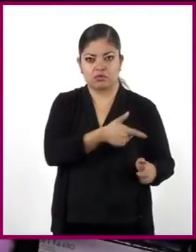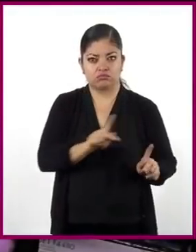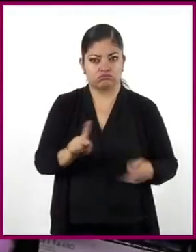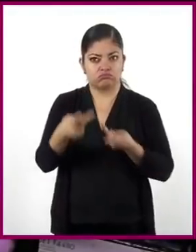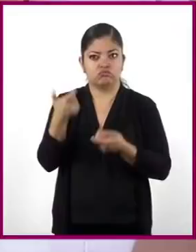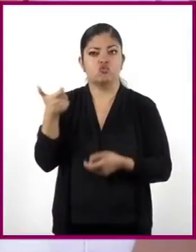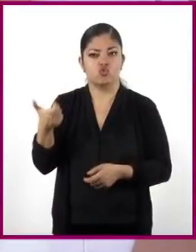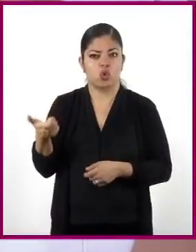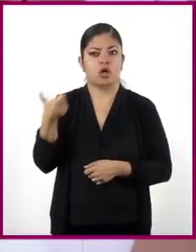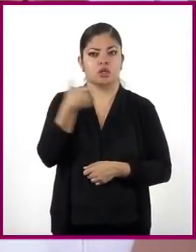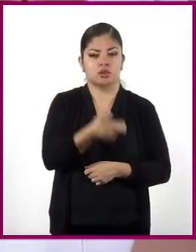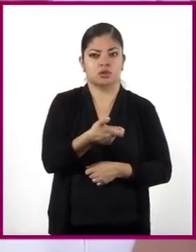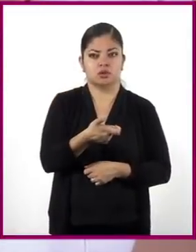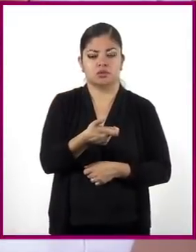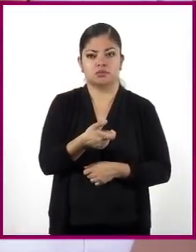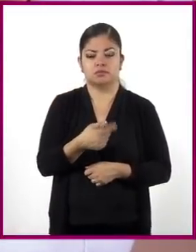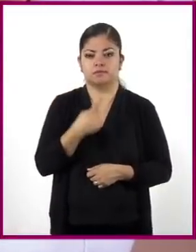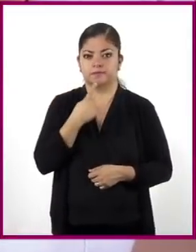dinero les darán?